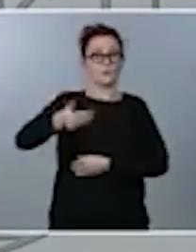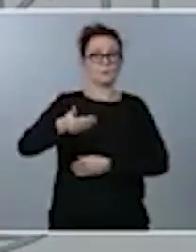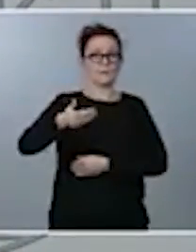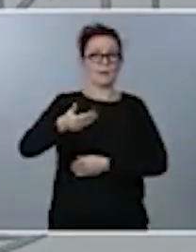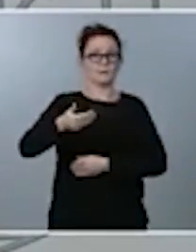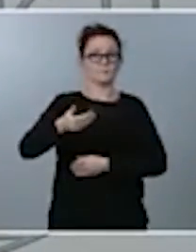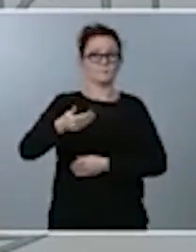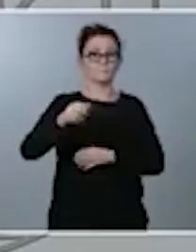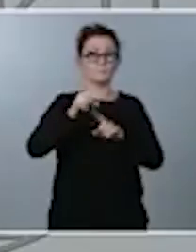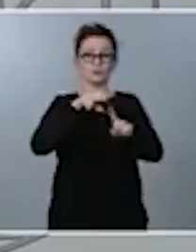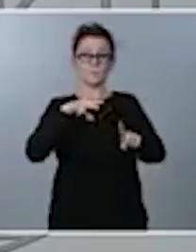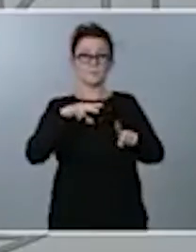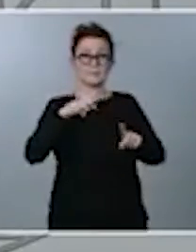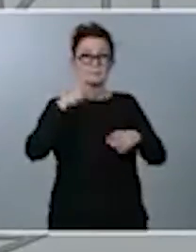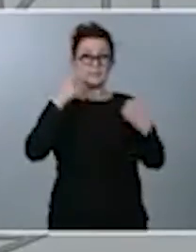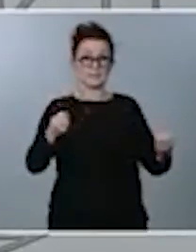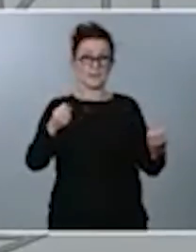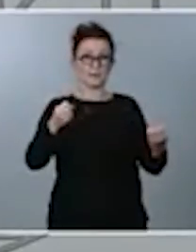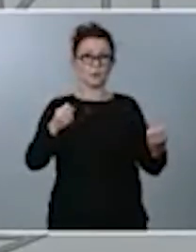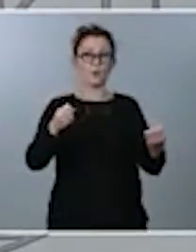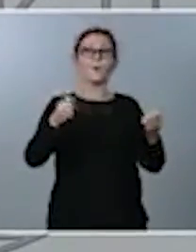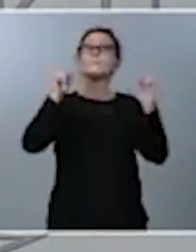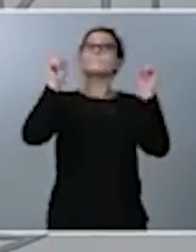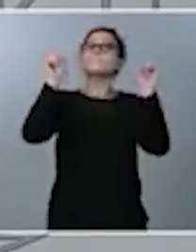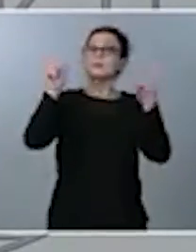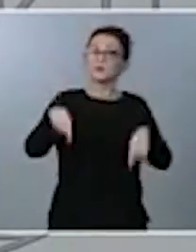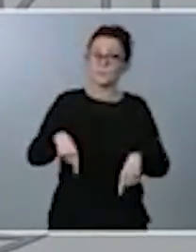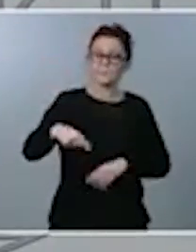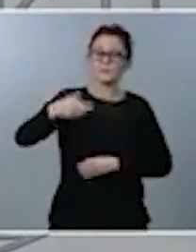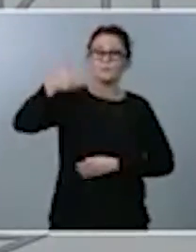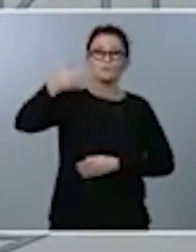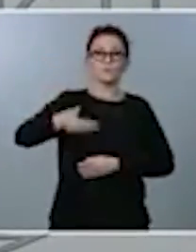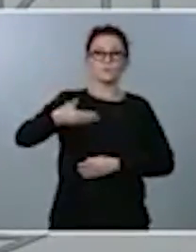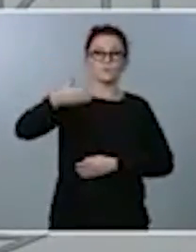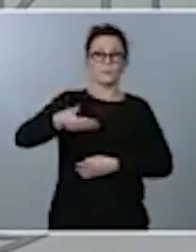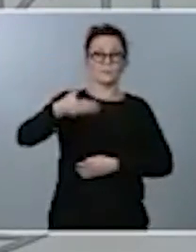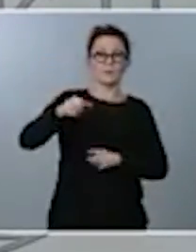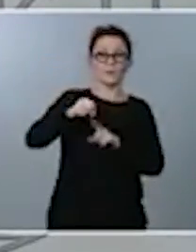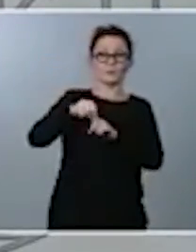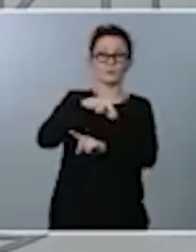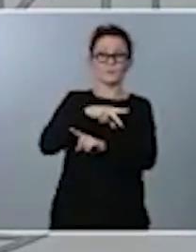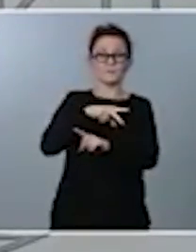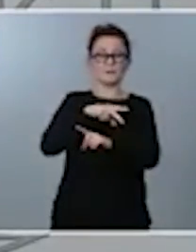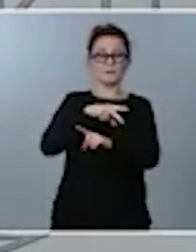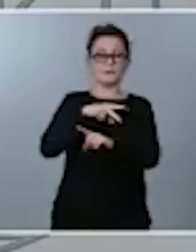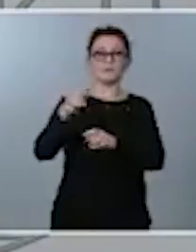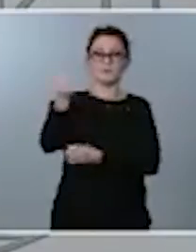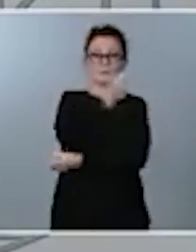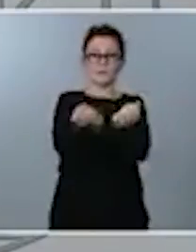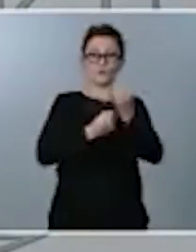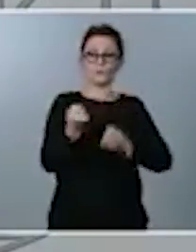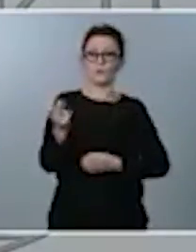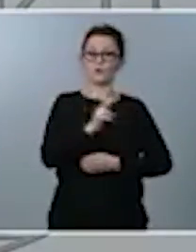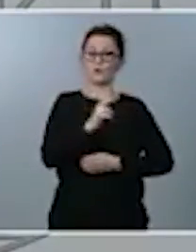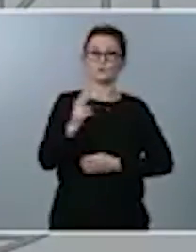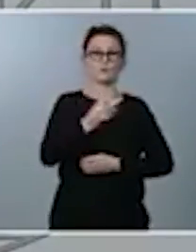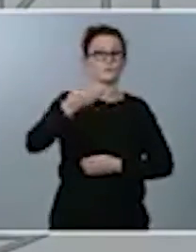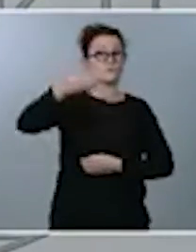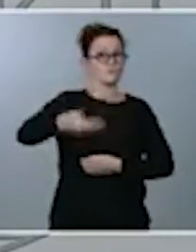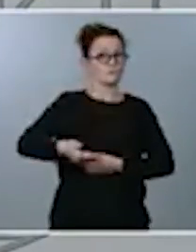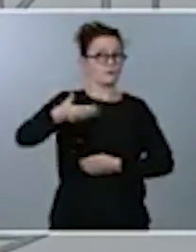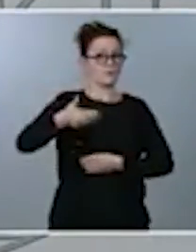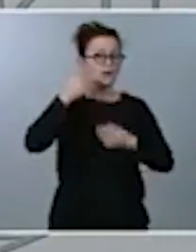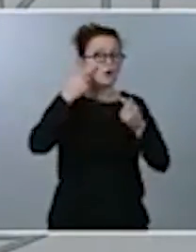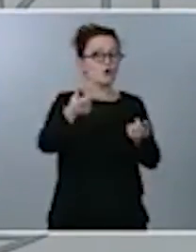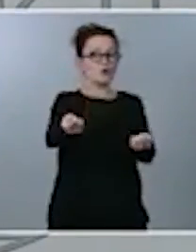Pero quiero resaltar que también es imprescindible desde el punto de vista de la economía. Es básico para que